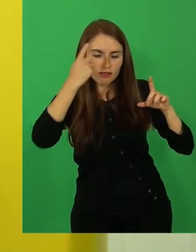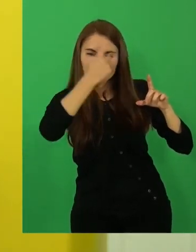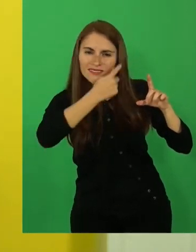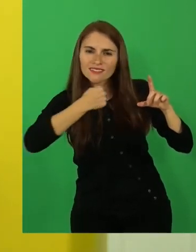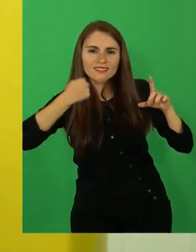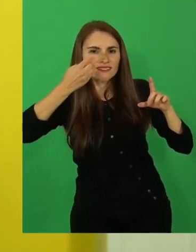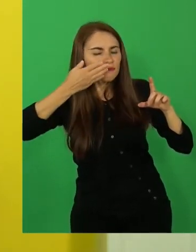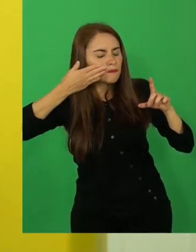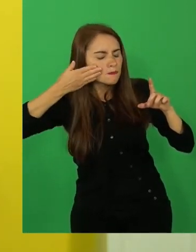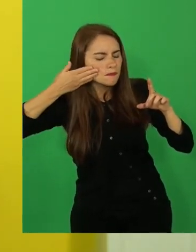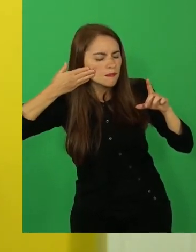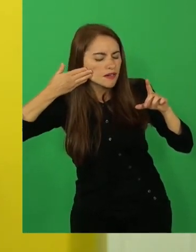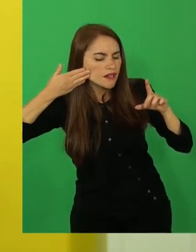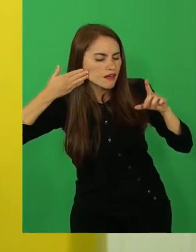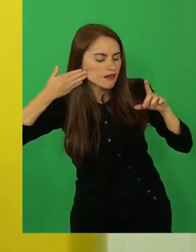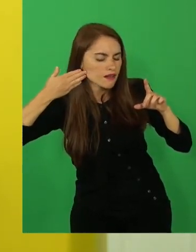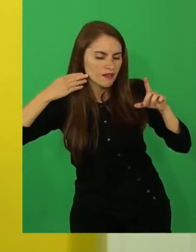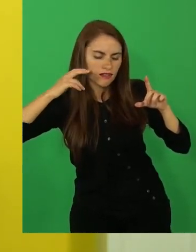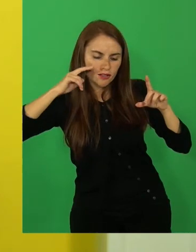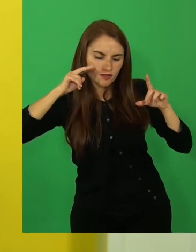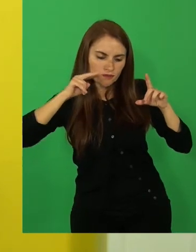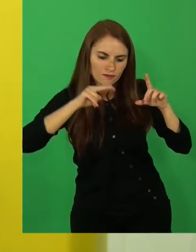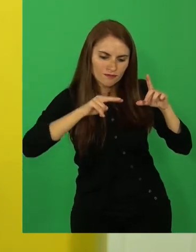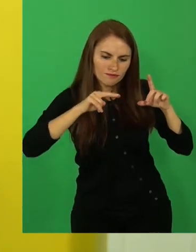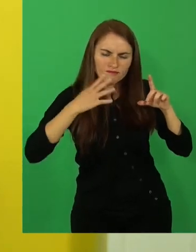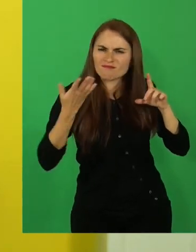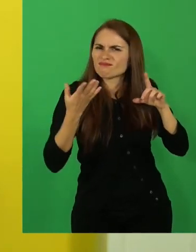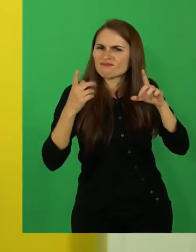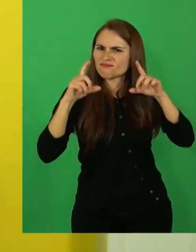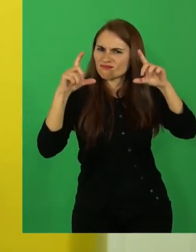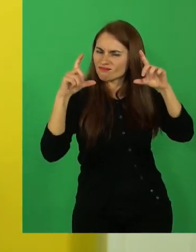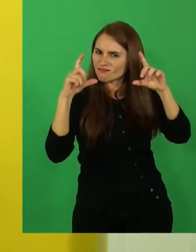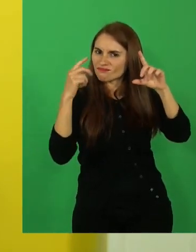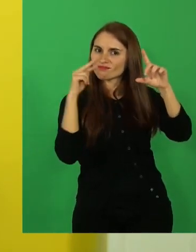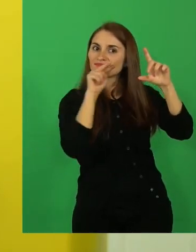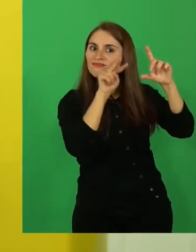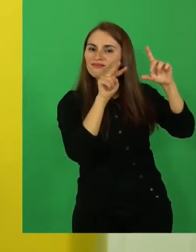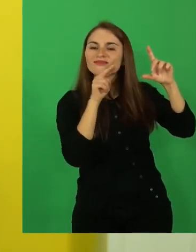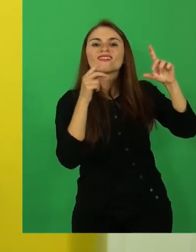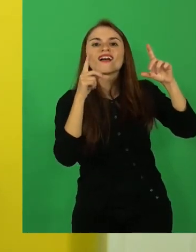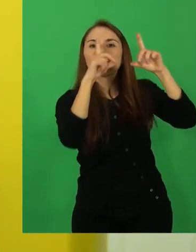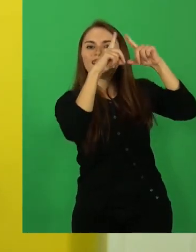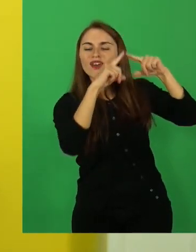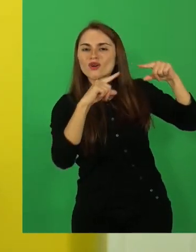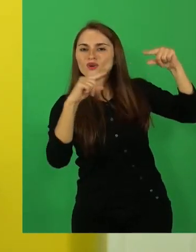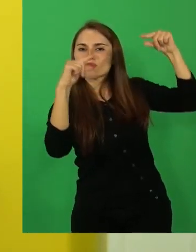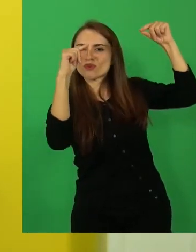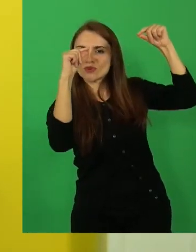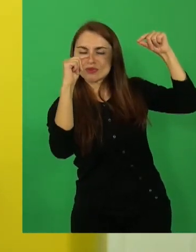rostro pálido. Era la luna.